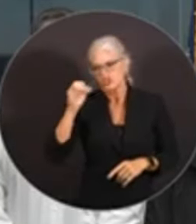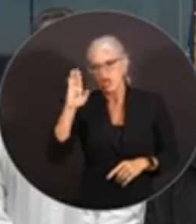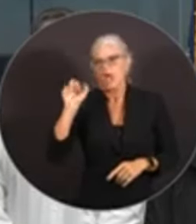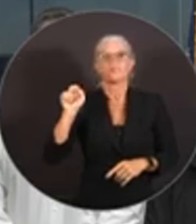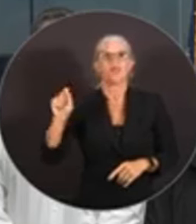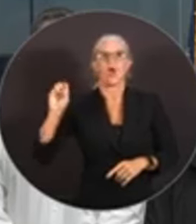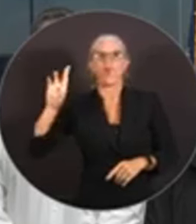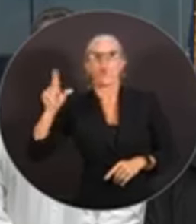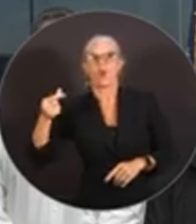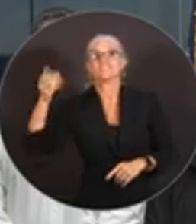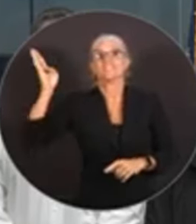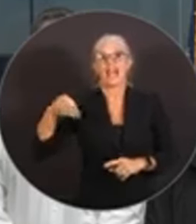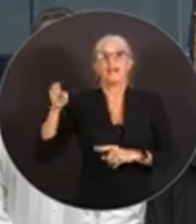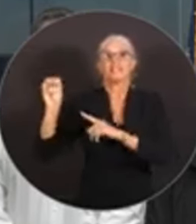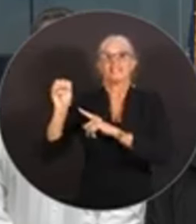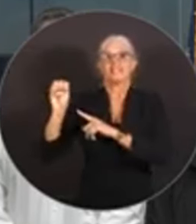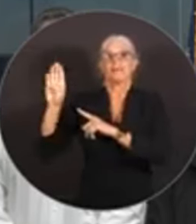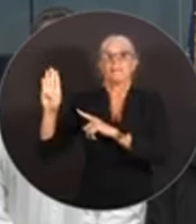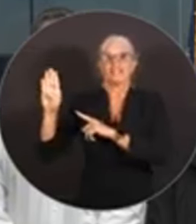IEBL